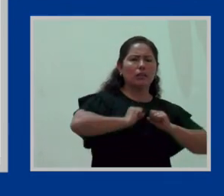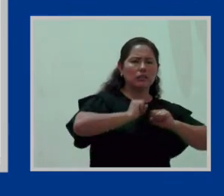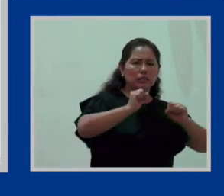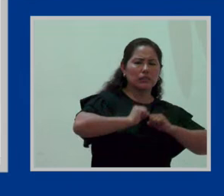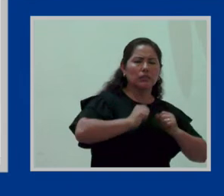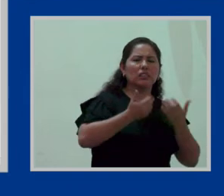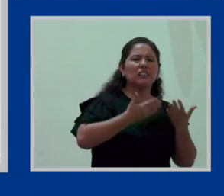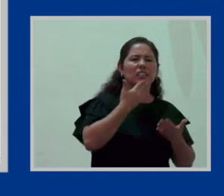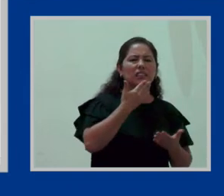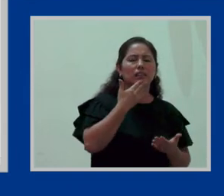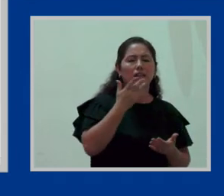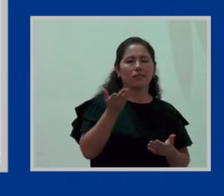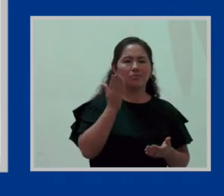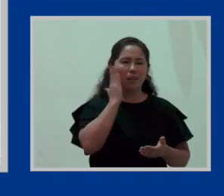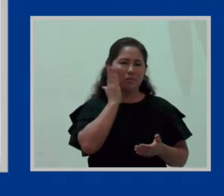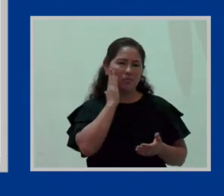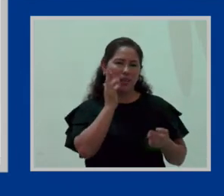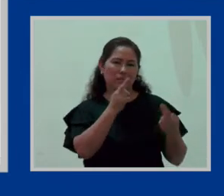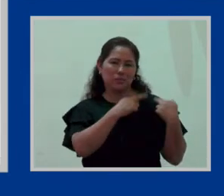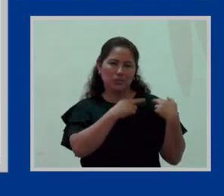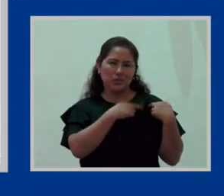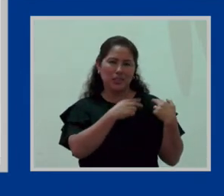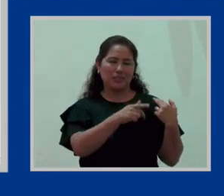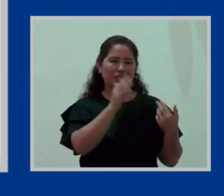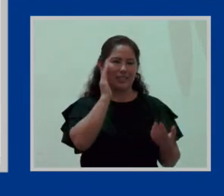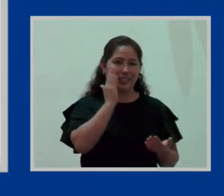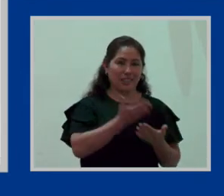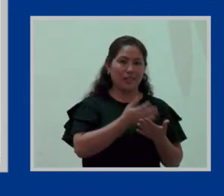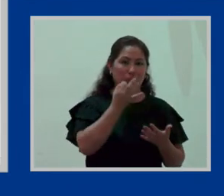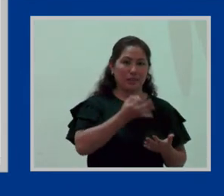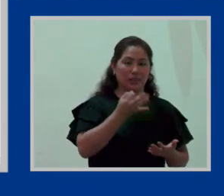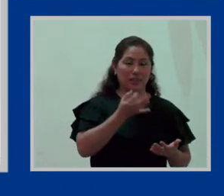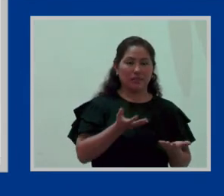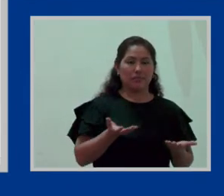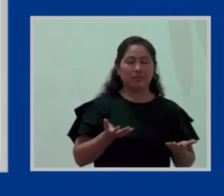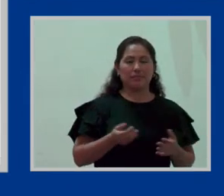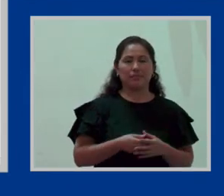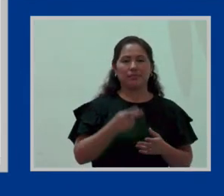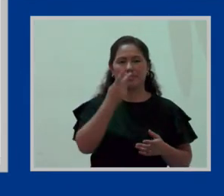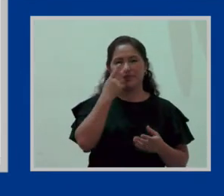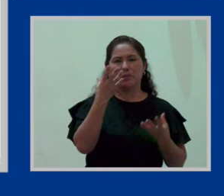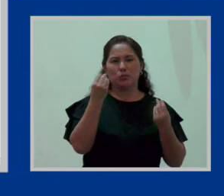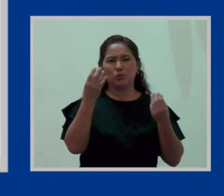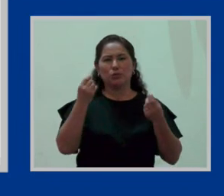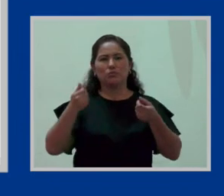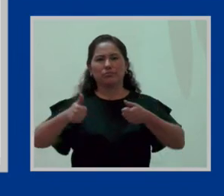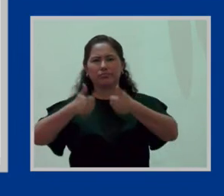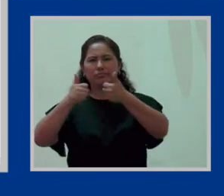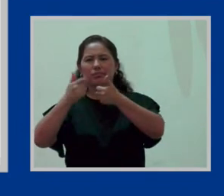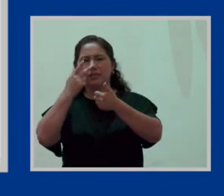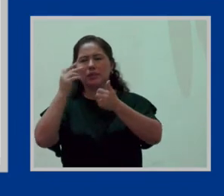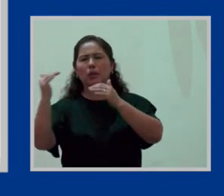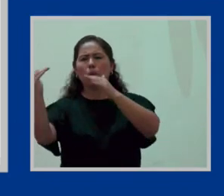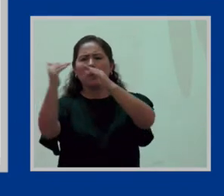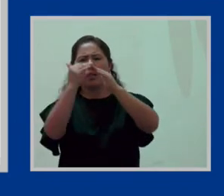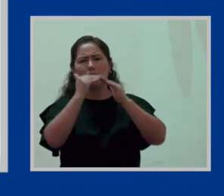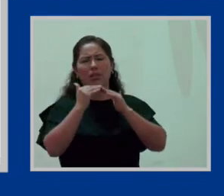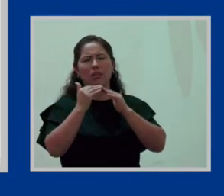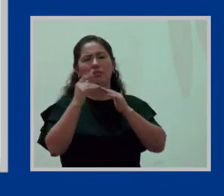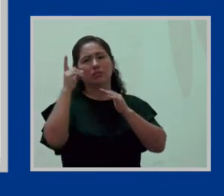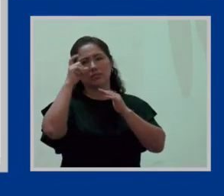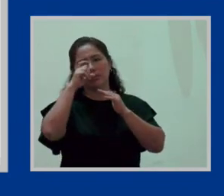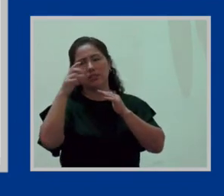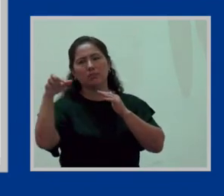La madre, ¿cierto? A pesar de que estamos hablando de que existen muchos retos a lograr en cuanto a la igualdad, ¿no?